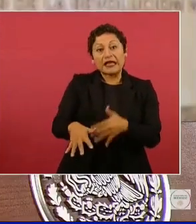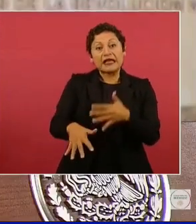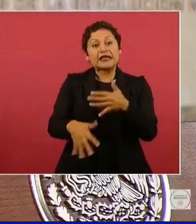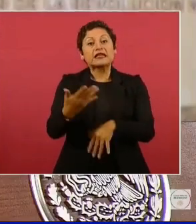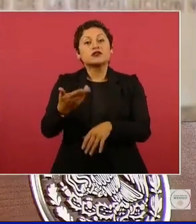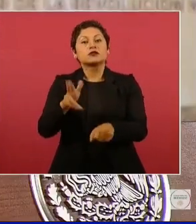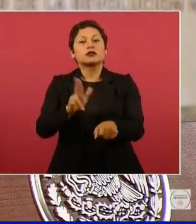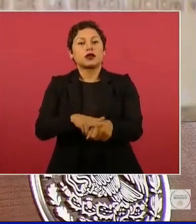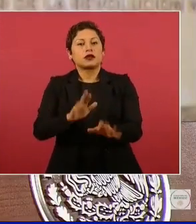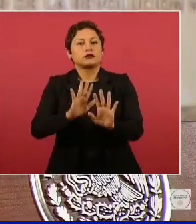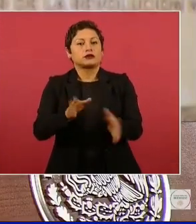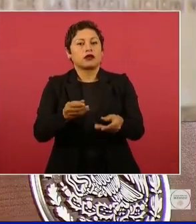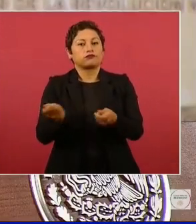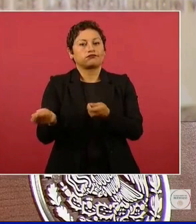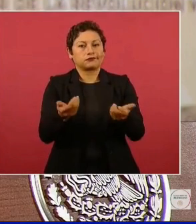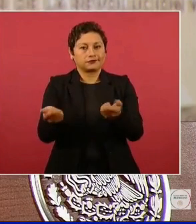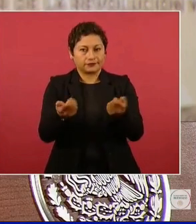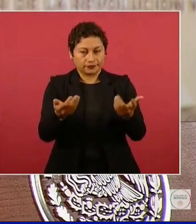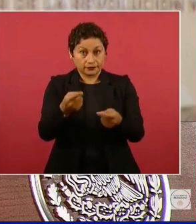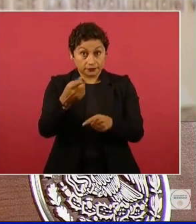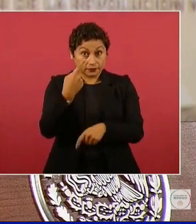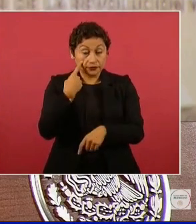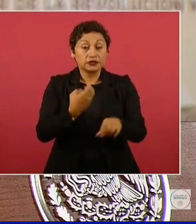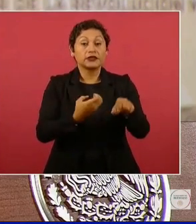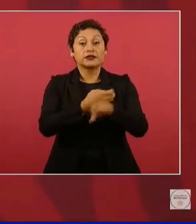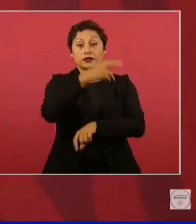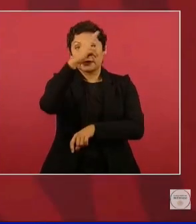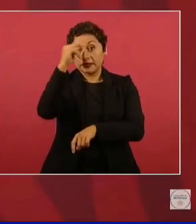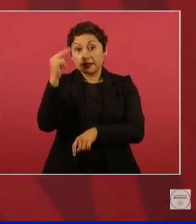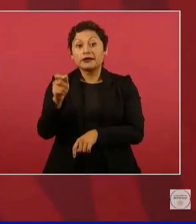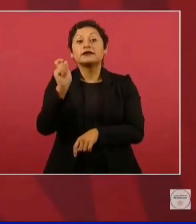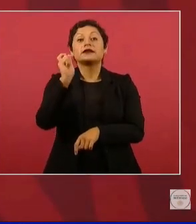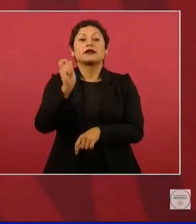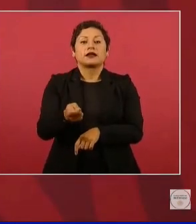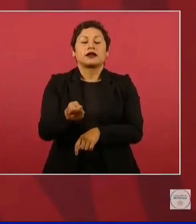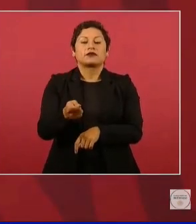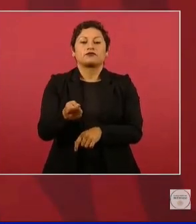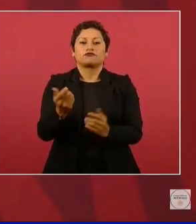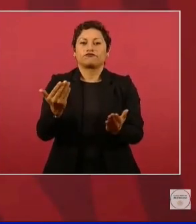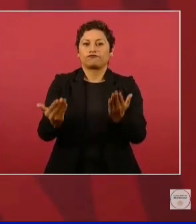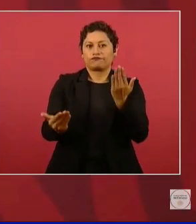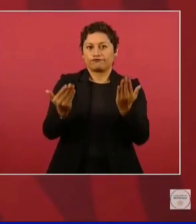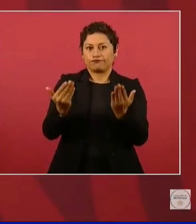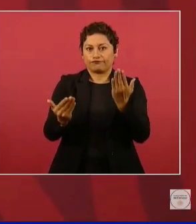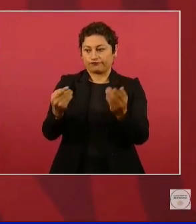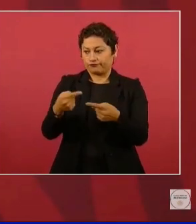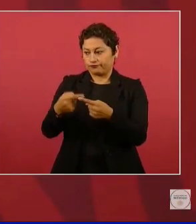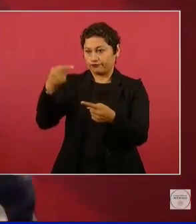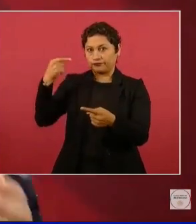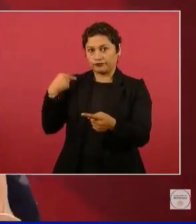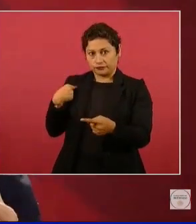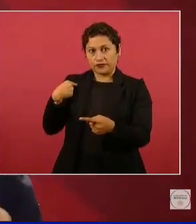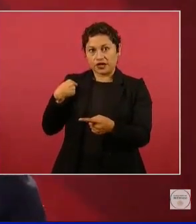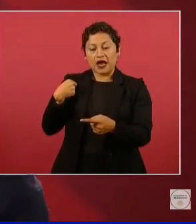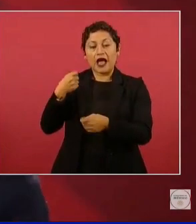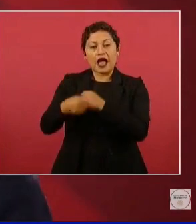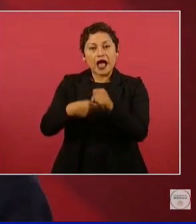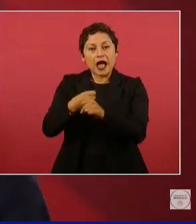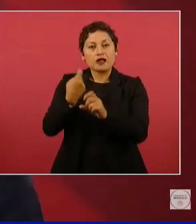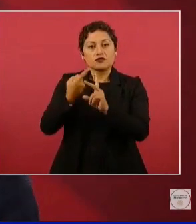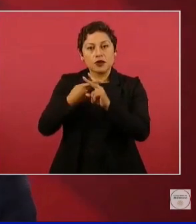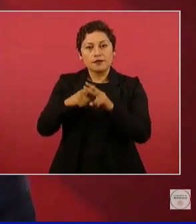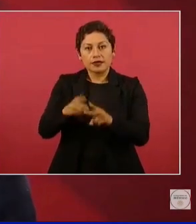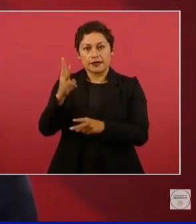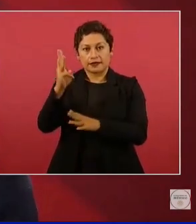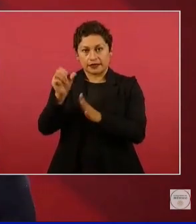señalar en el caso de Nayarit lo que significa esto, si lo comparemos entre los tres primeros meses del año que no había IMSS-Genestart,